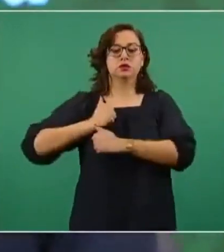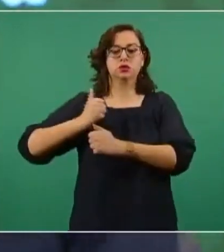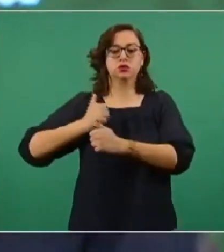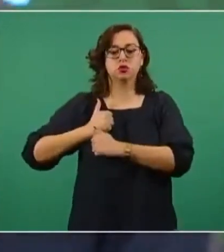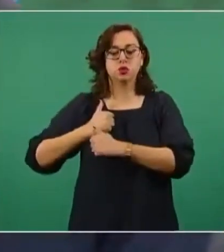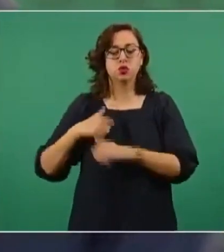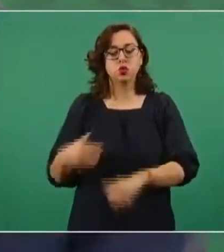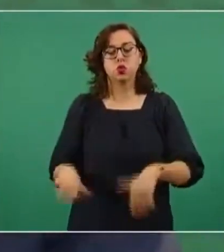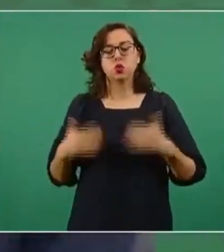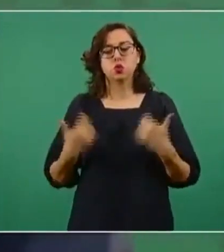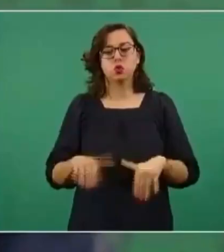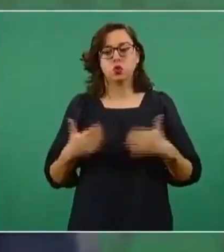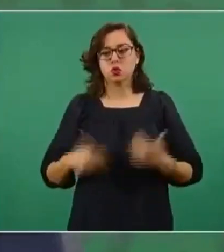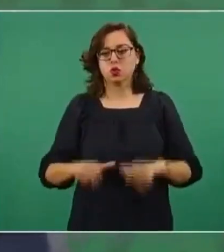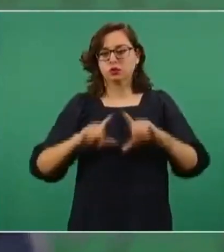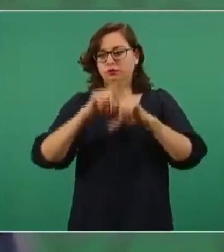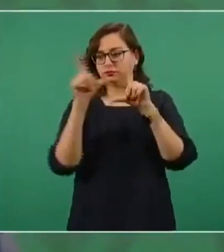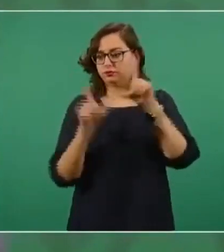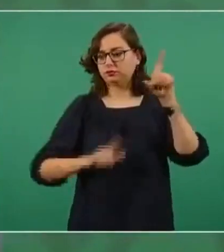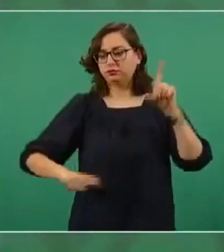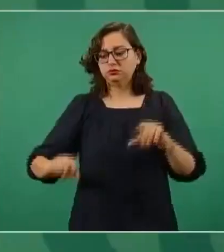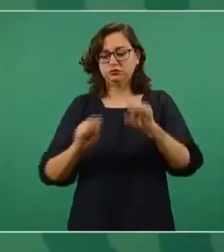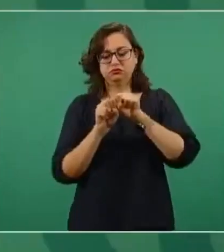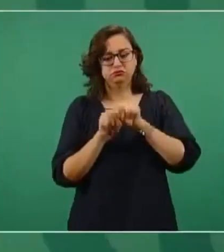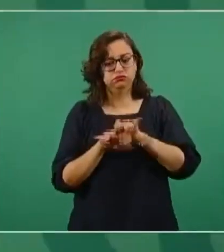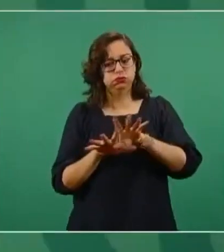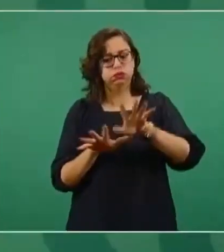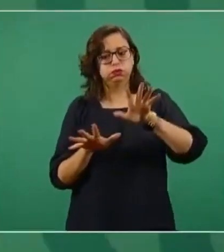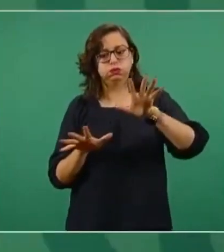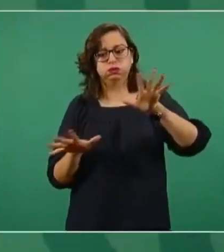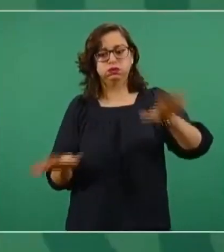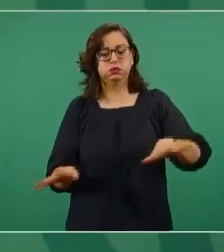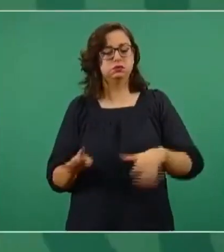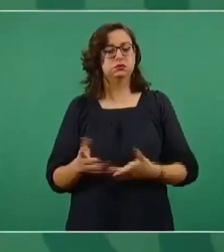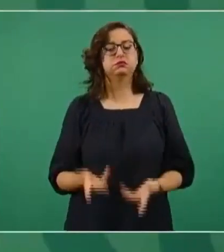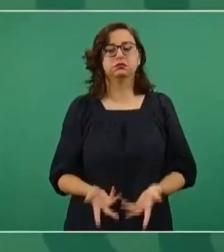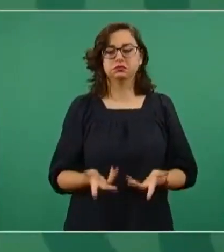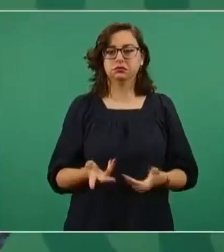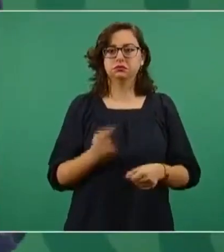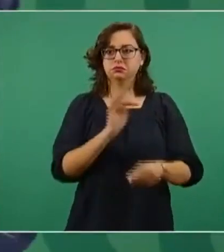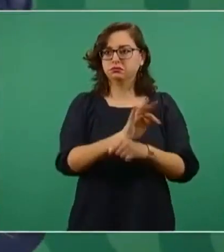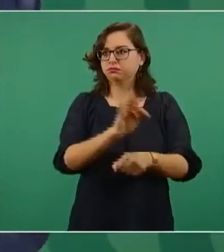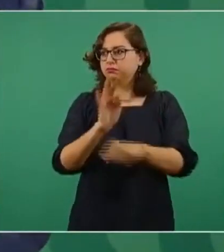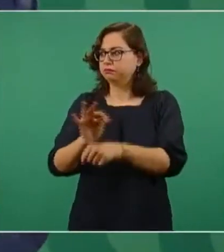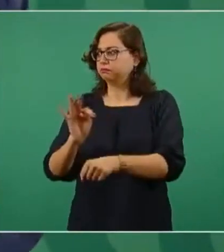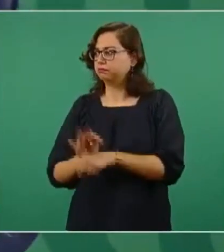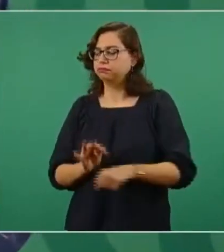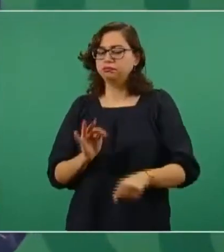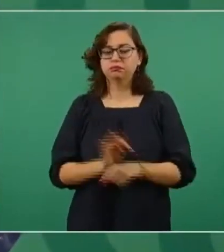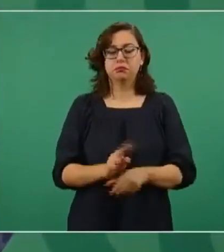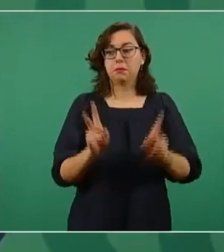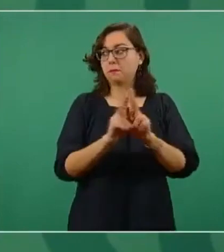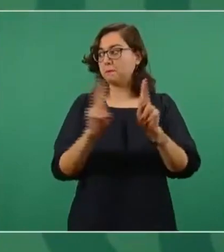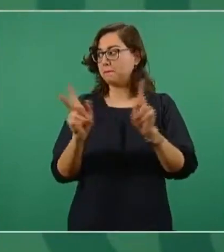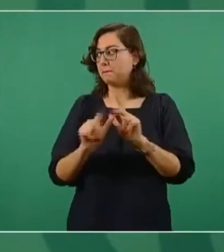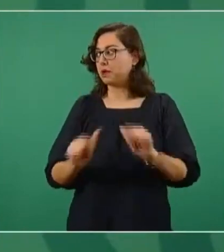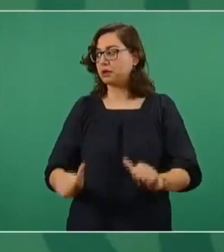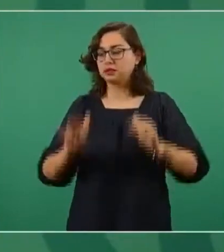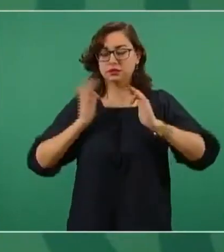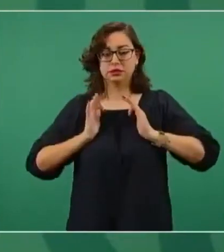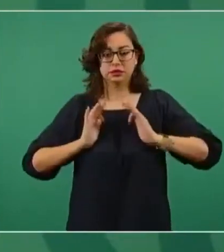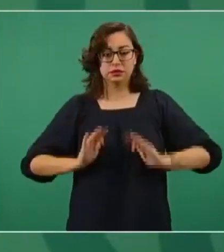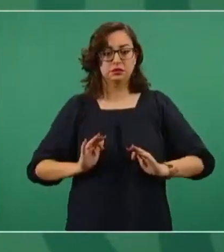estar garantizando la paz, la tranquilidad sin el uso excesivo de la fuerza y sin